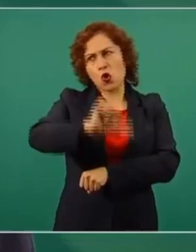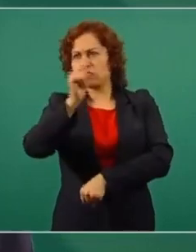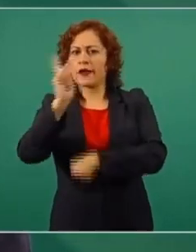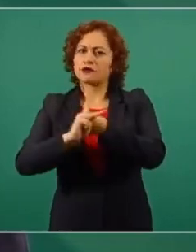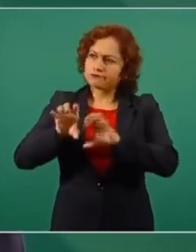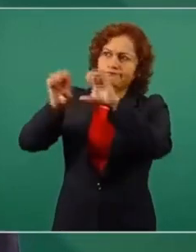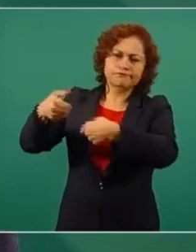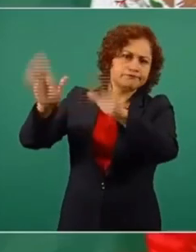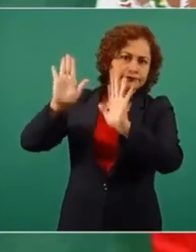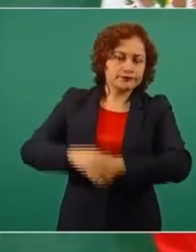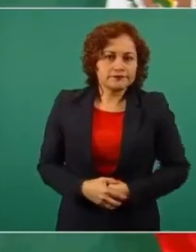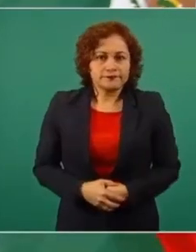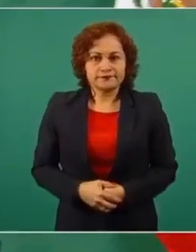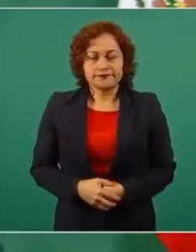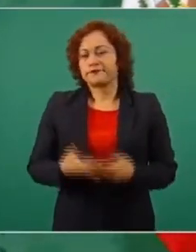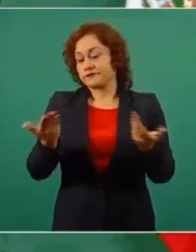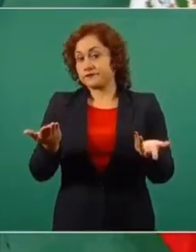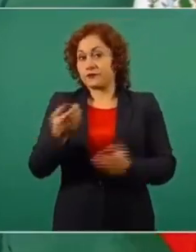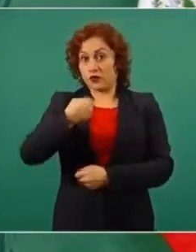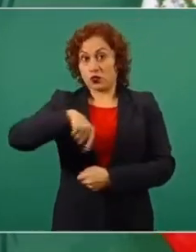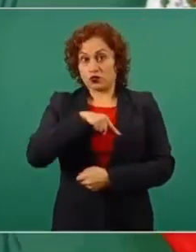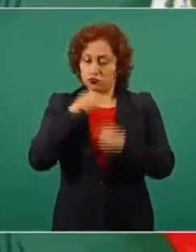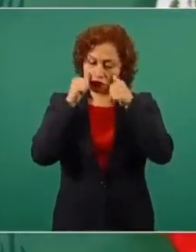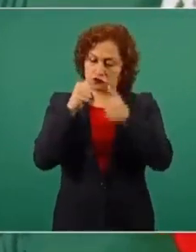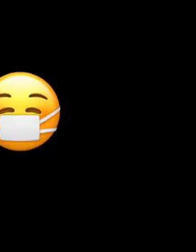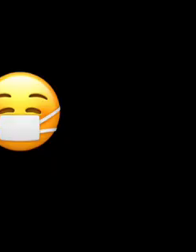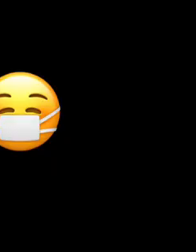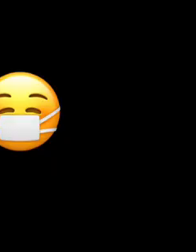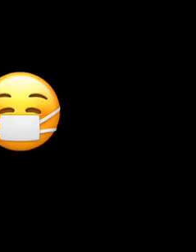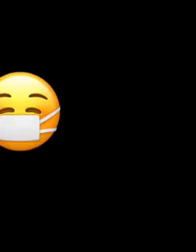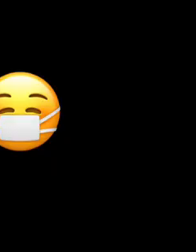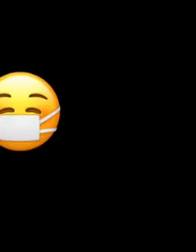Entonces, vamos a atender este asunto.